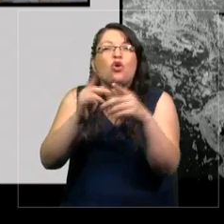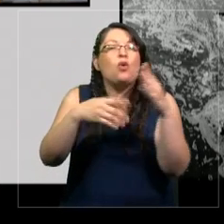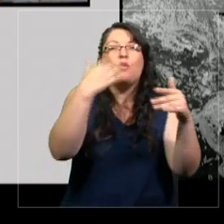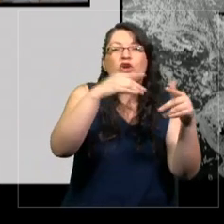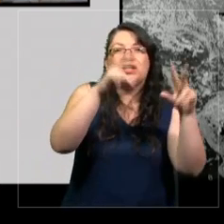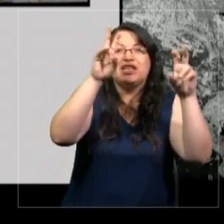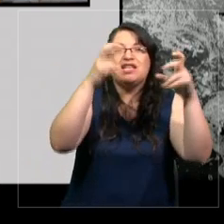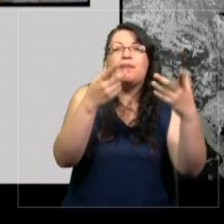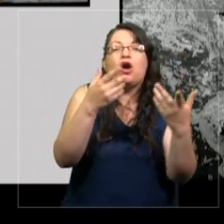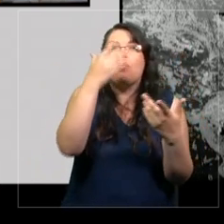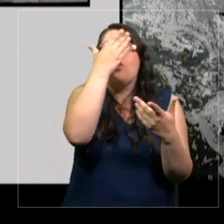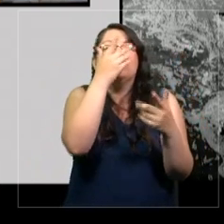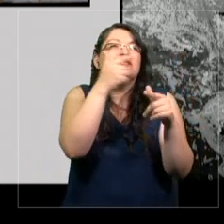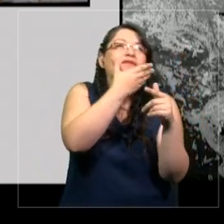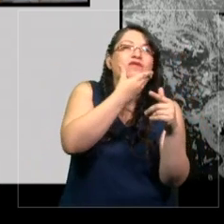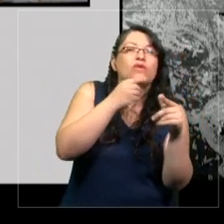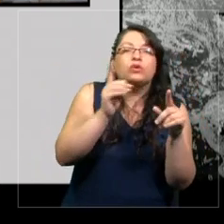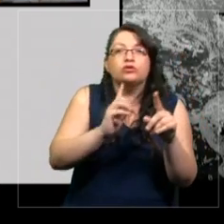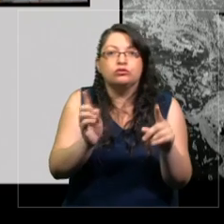discusión